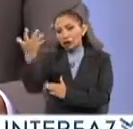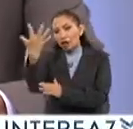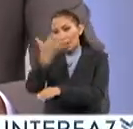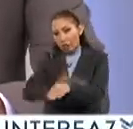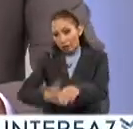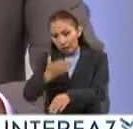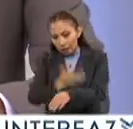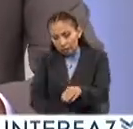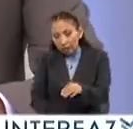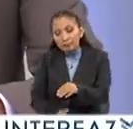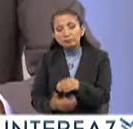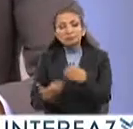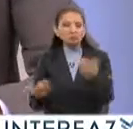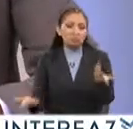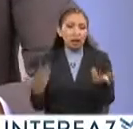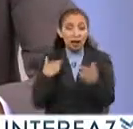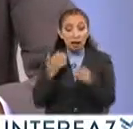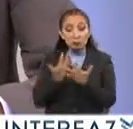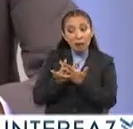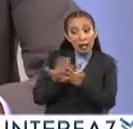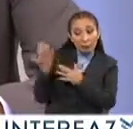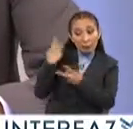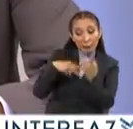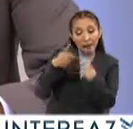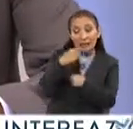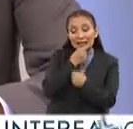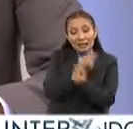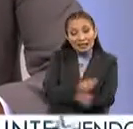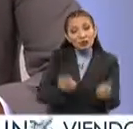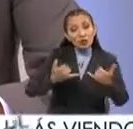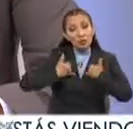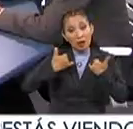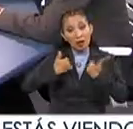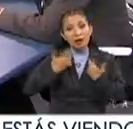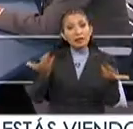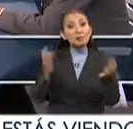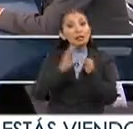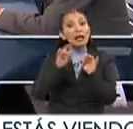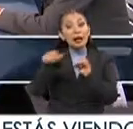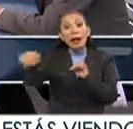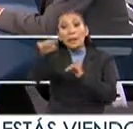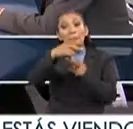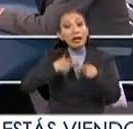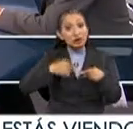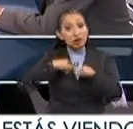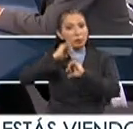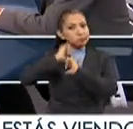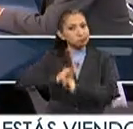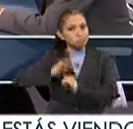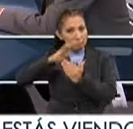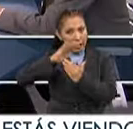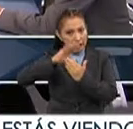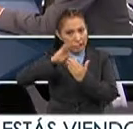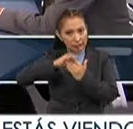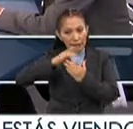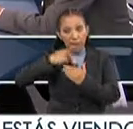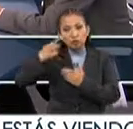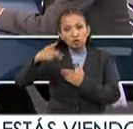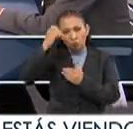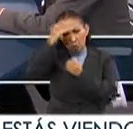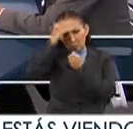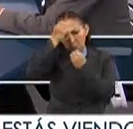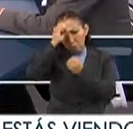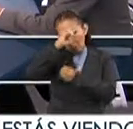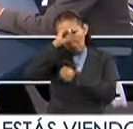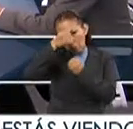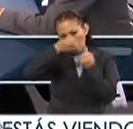5 de la tarde y pues estaremos esperándolos ahí todas las niñas y niñas y adolescentes. Comentarles que las personas que estarán encargadas de las mesas receptoras de expresión para niñas,